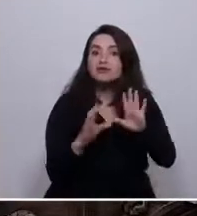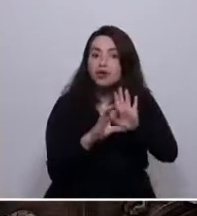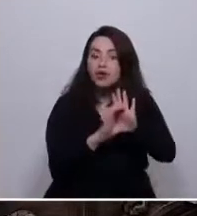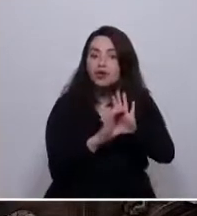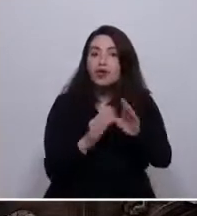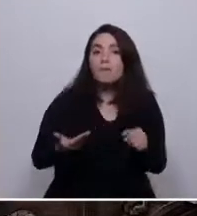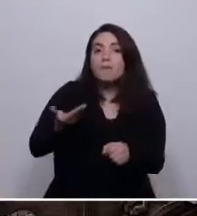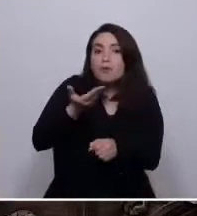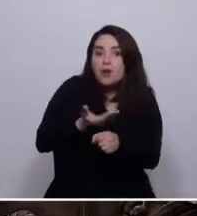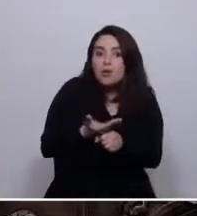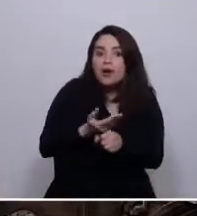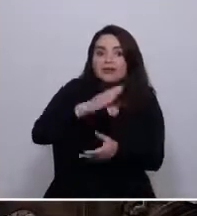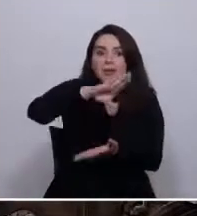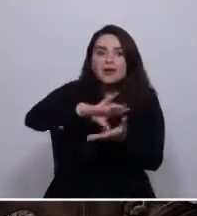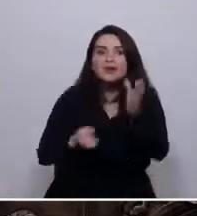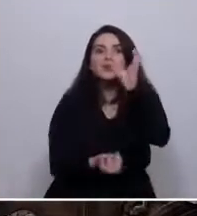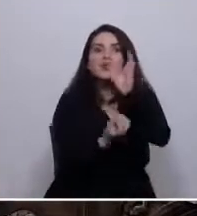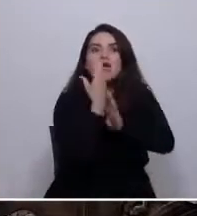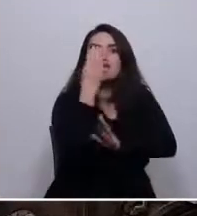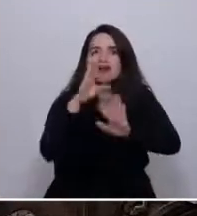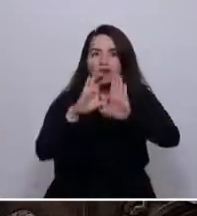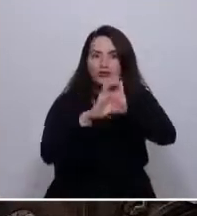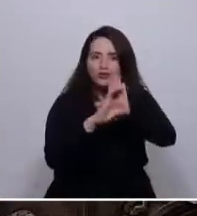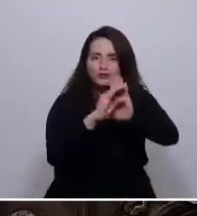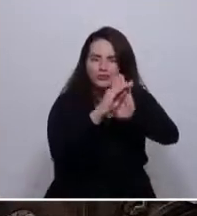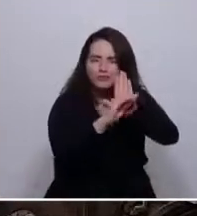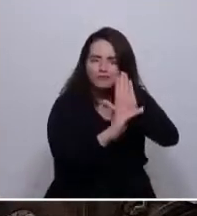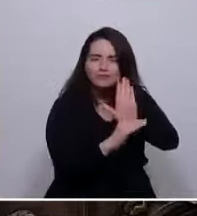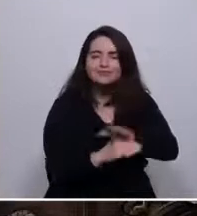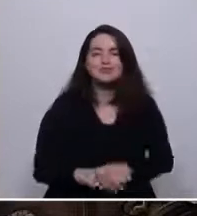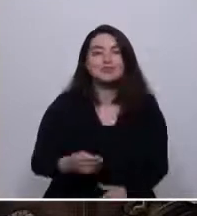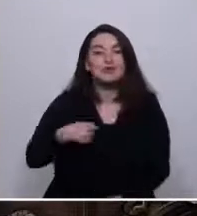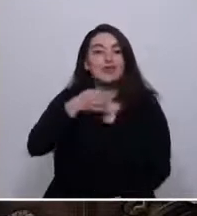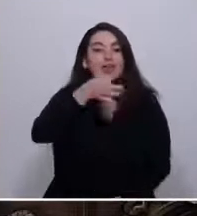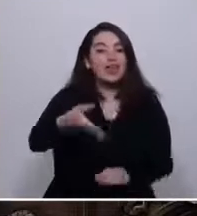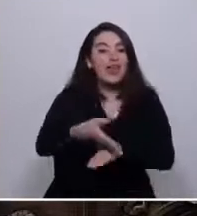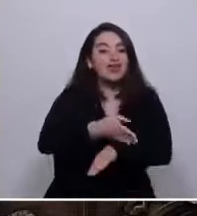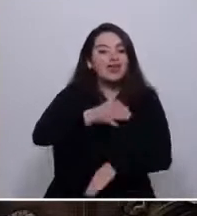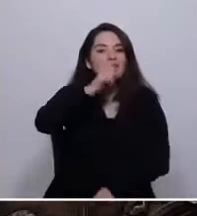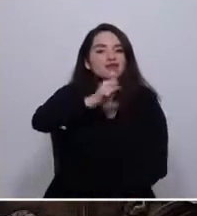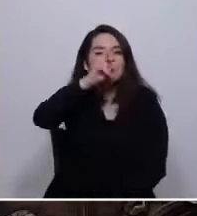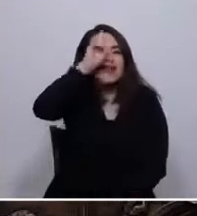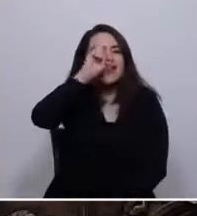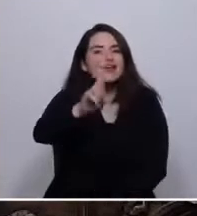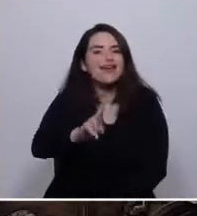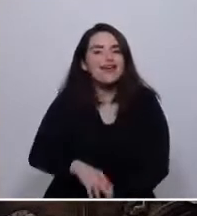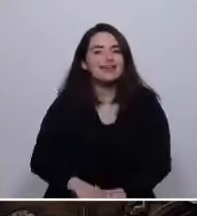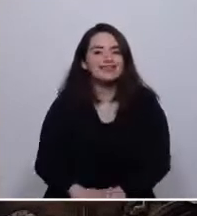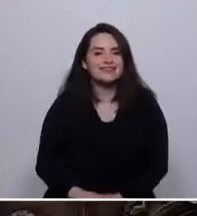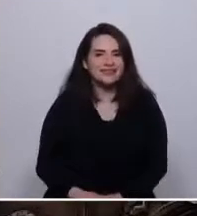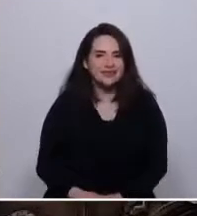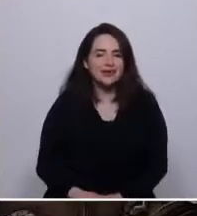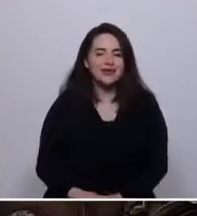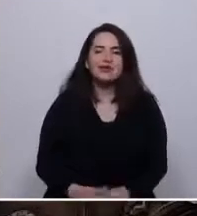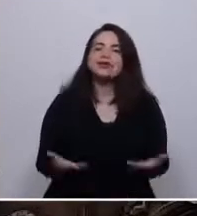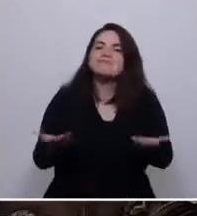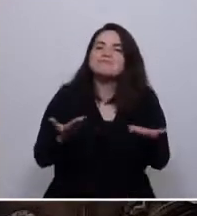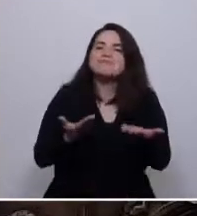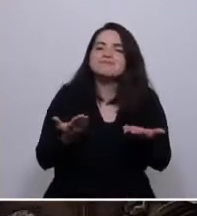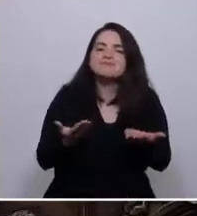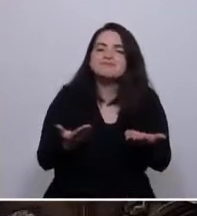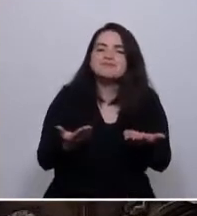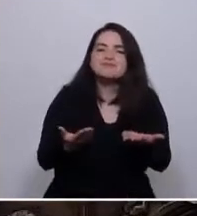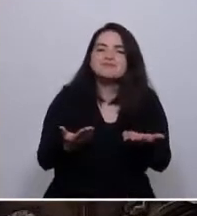al país una nueva constitución. Mencioné recién la tolerancia, que en su versión pasiva consiste en